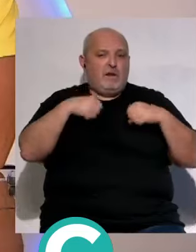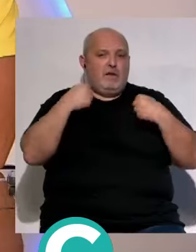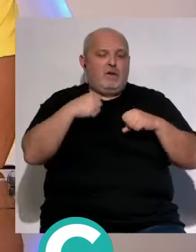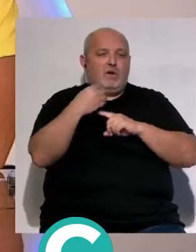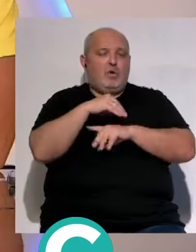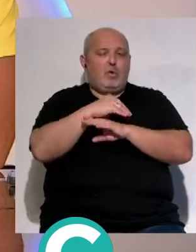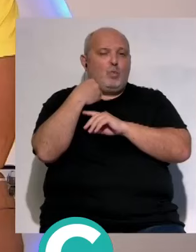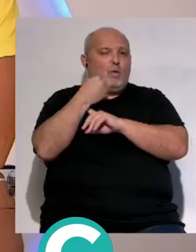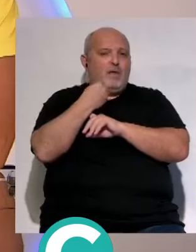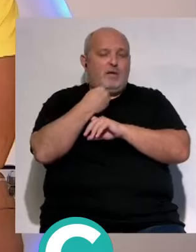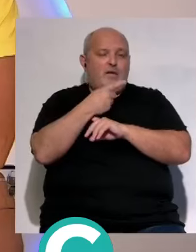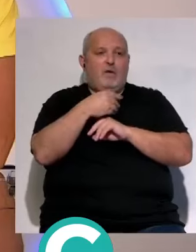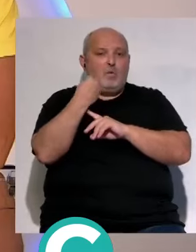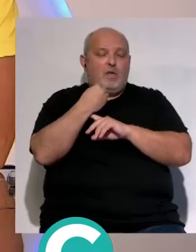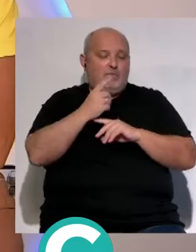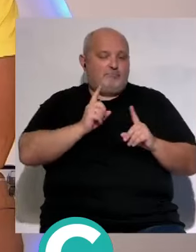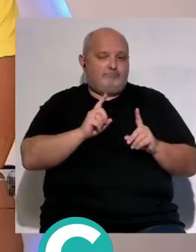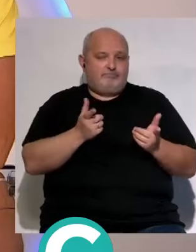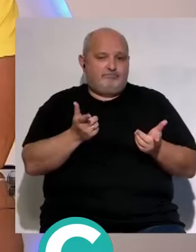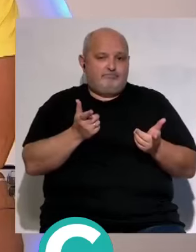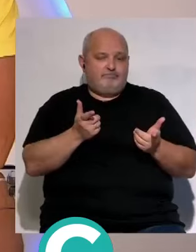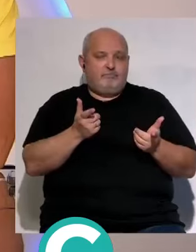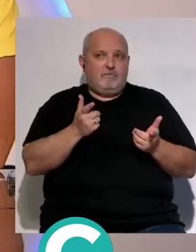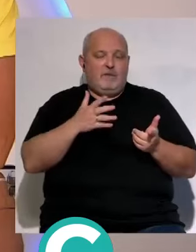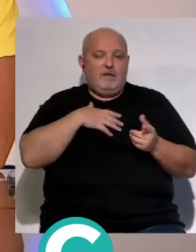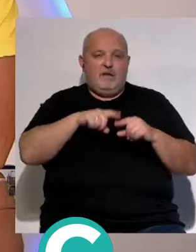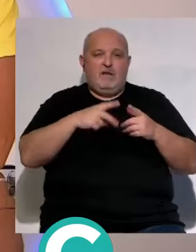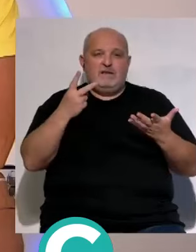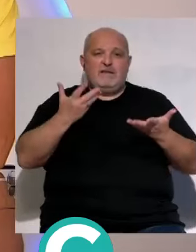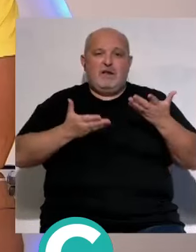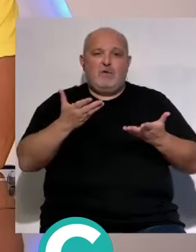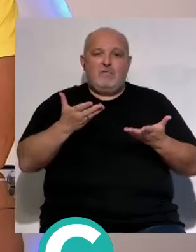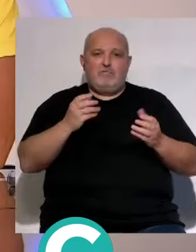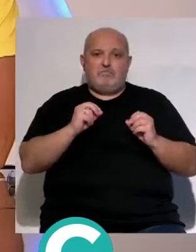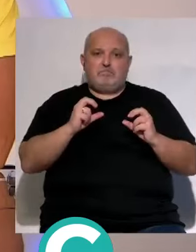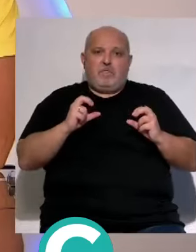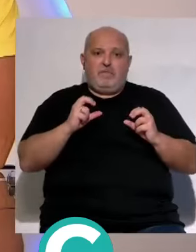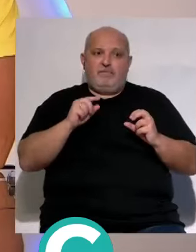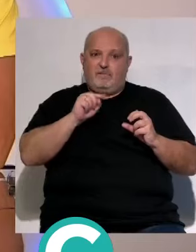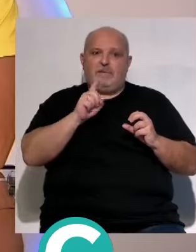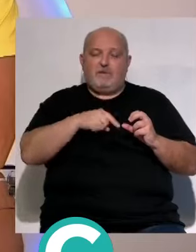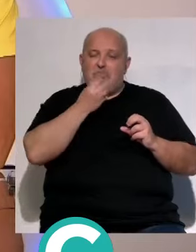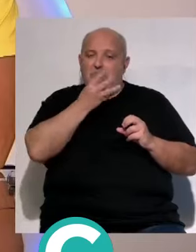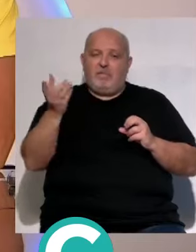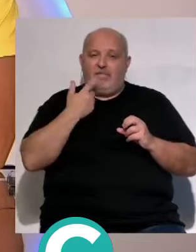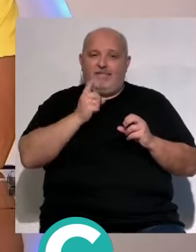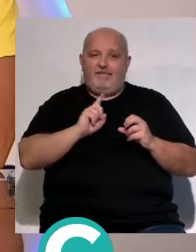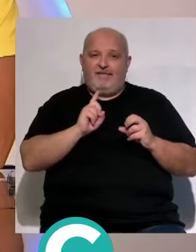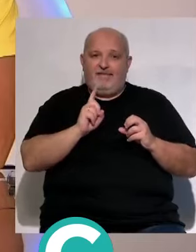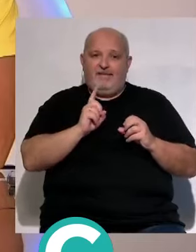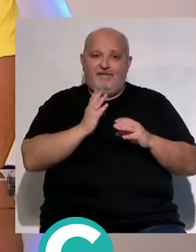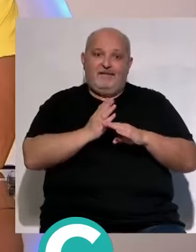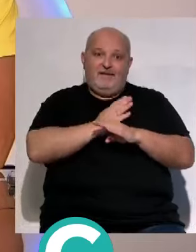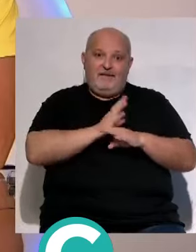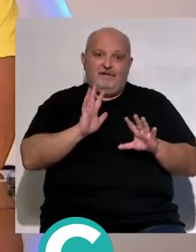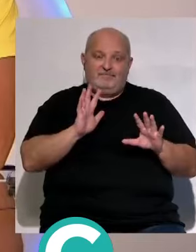cuidarte ¿se cuidó él? porque cuando alguien tiene siete kilos de más igual es que no se cuida todo lo que se debió de